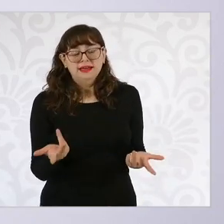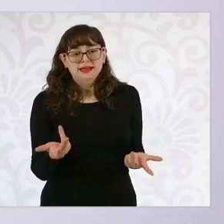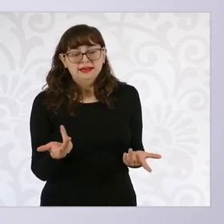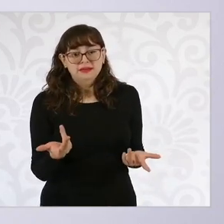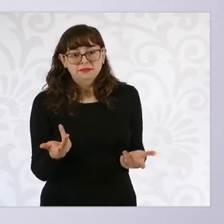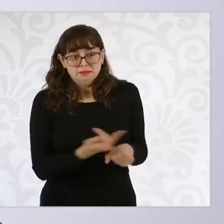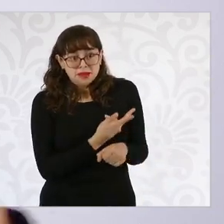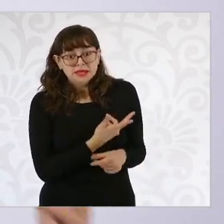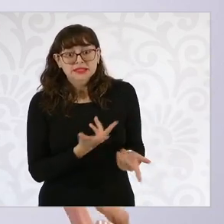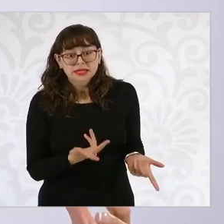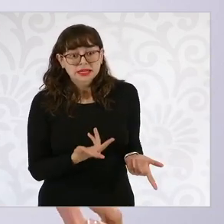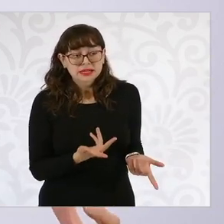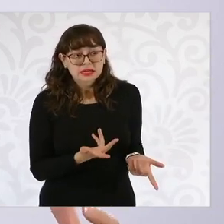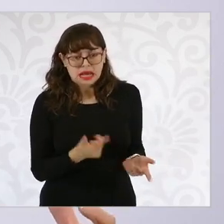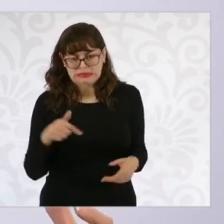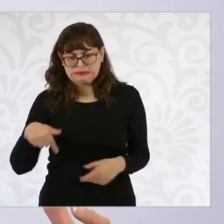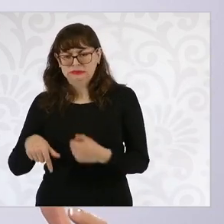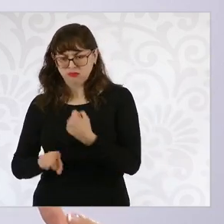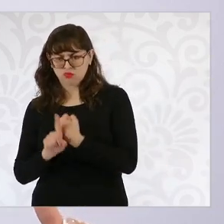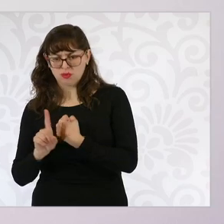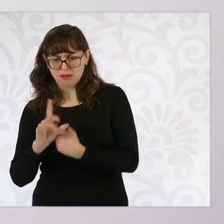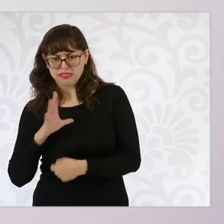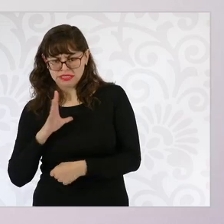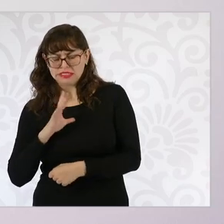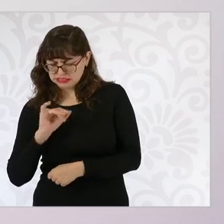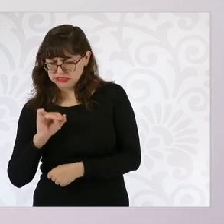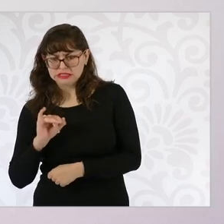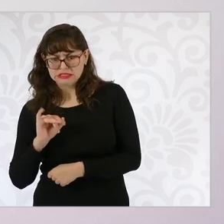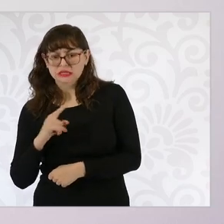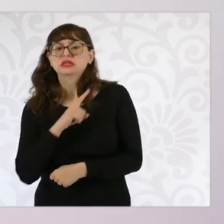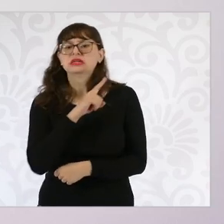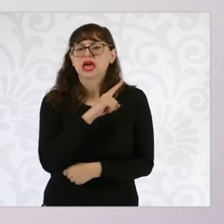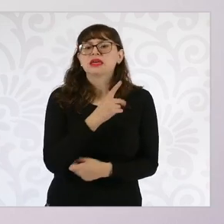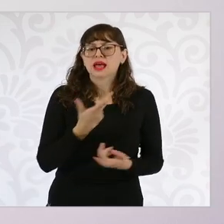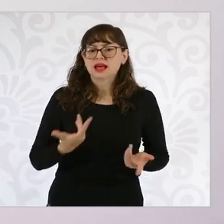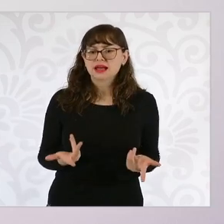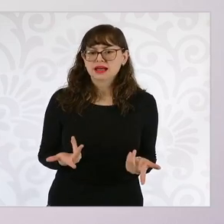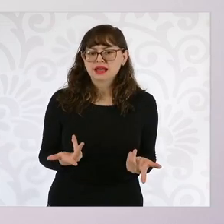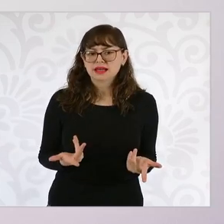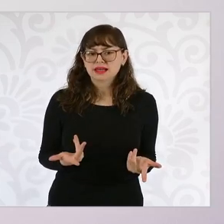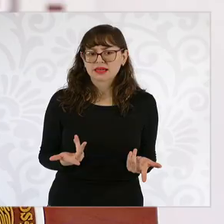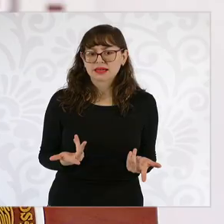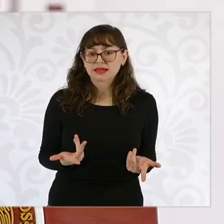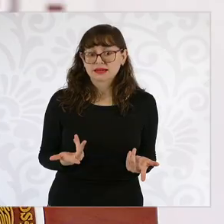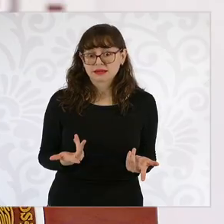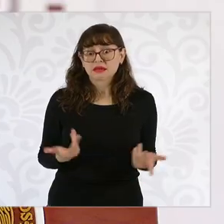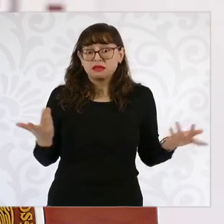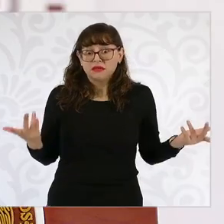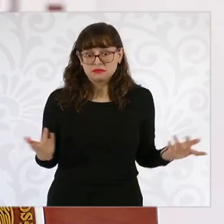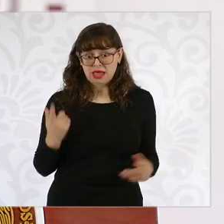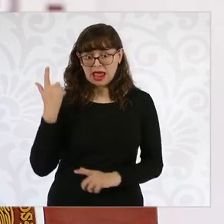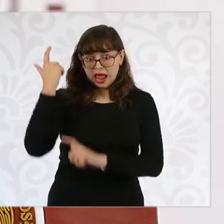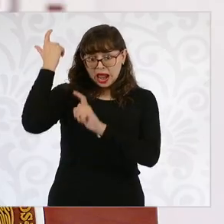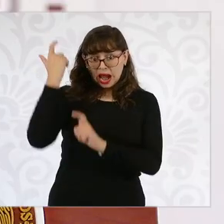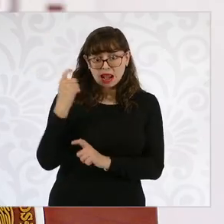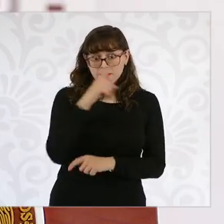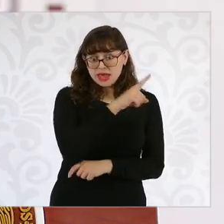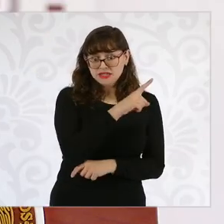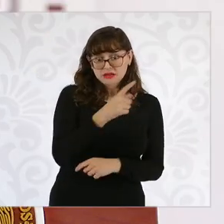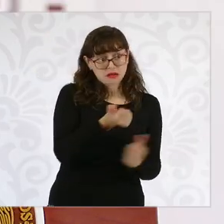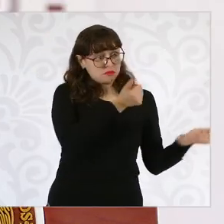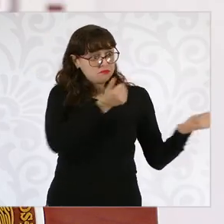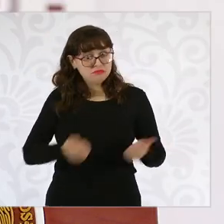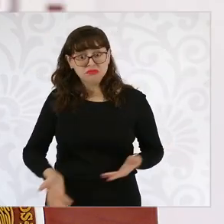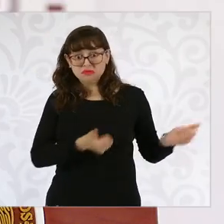Entonces, es aquí, pero también es allá. ¿Y qué pasa también con las armas que pasan de Estados Unidos a México?